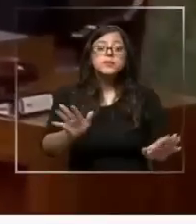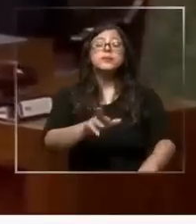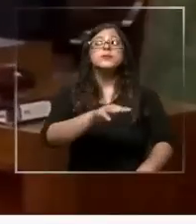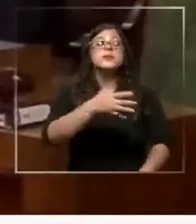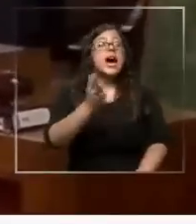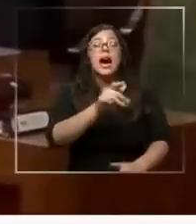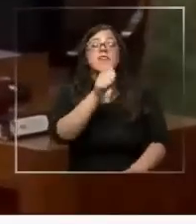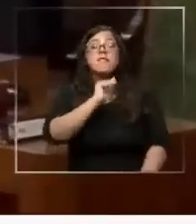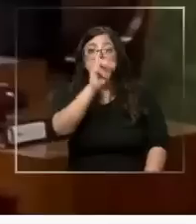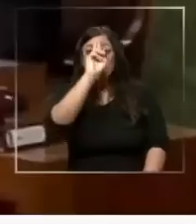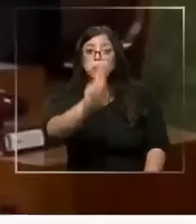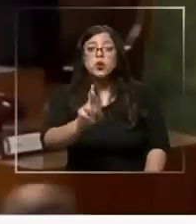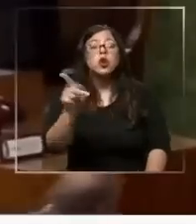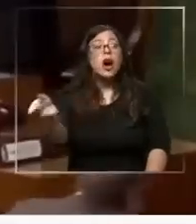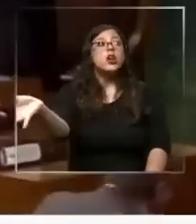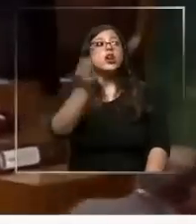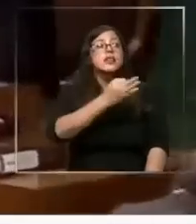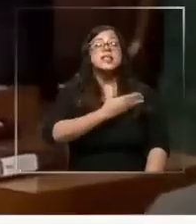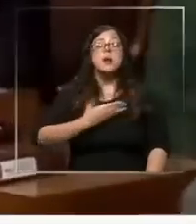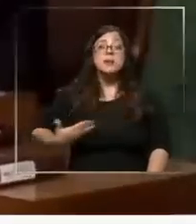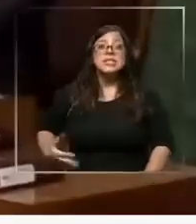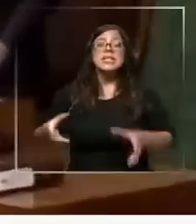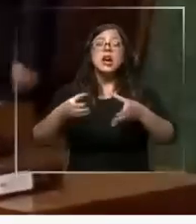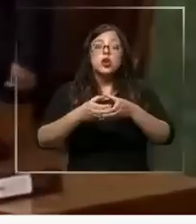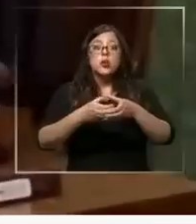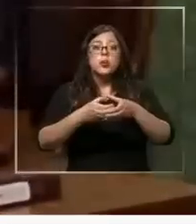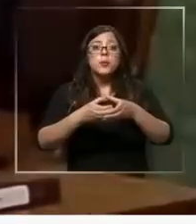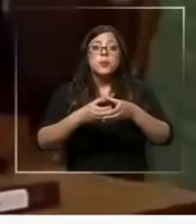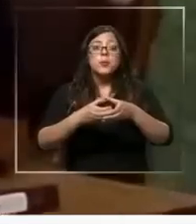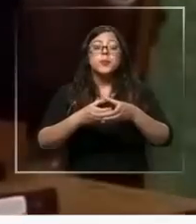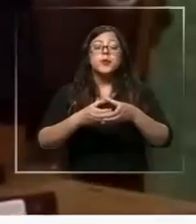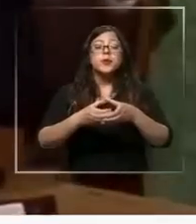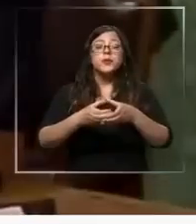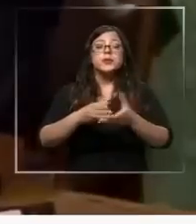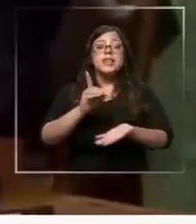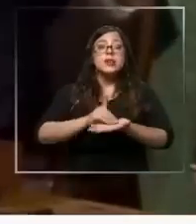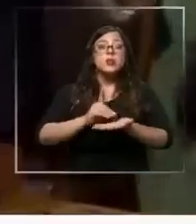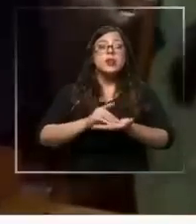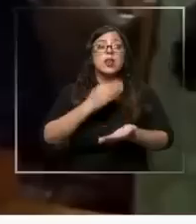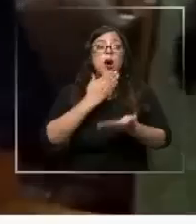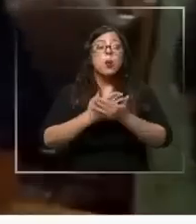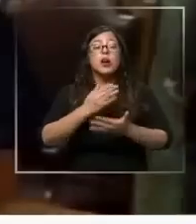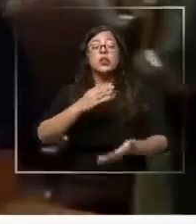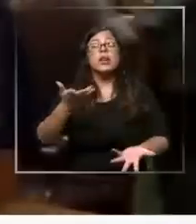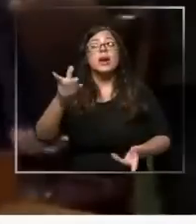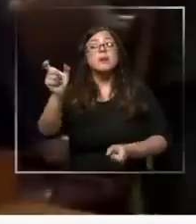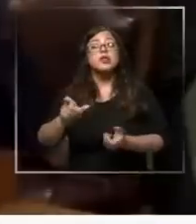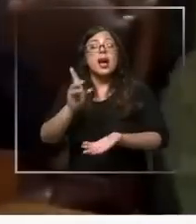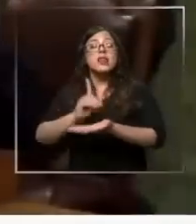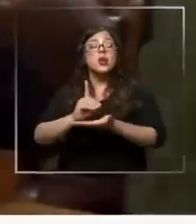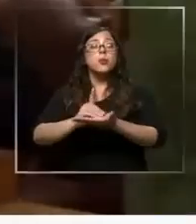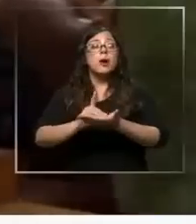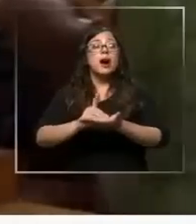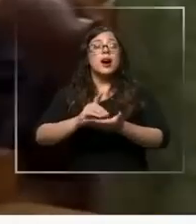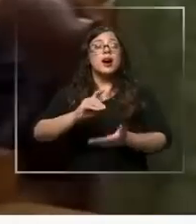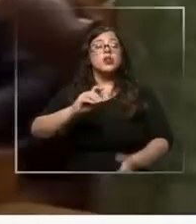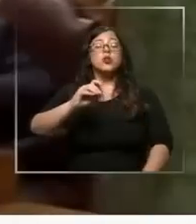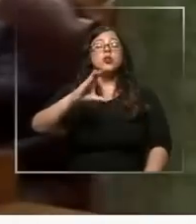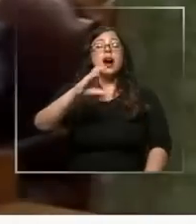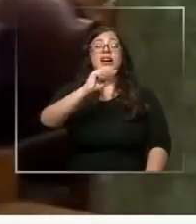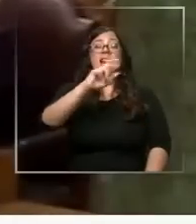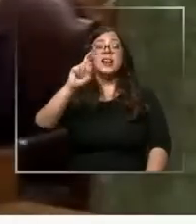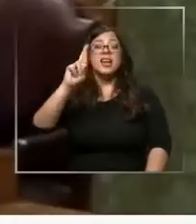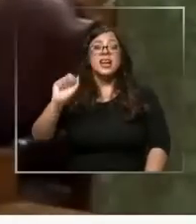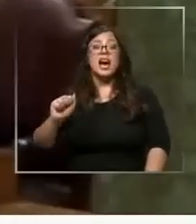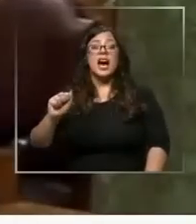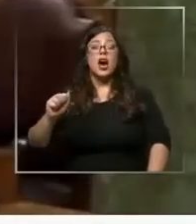censura, repetía desde la testera el presidente de la Cámara, Vlado Mirosevic, cuando el diputado Gonzalo de la Carrera, celular en mano, lo interpelaba